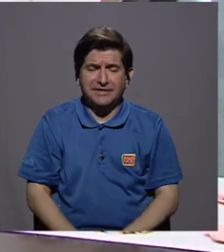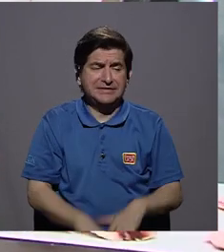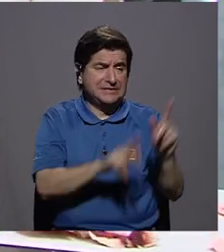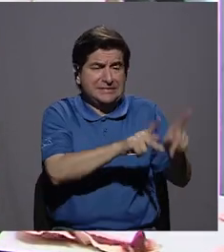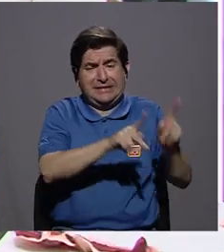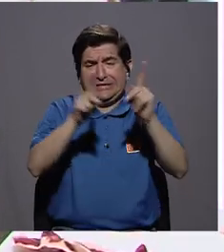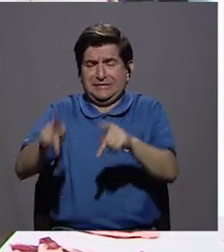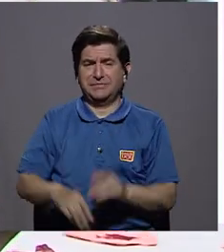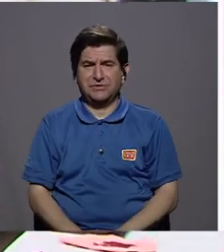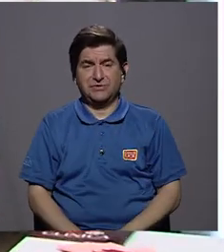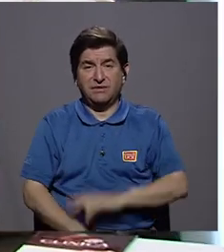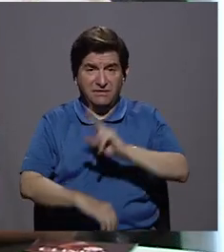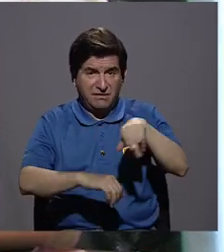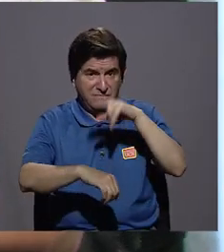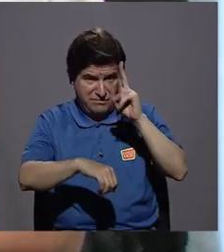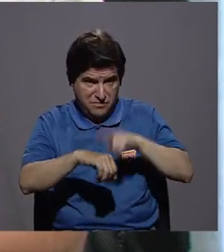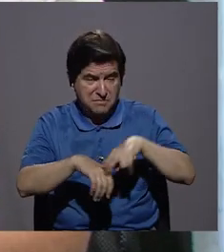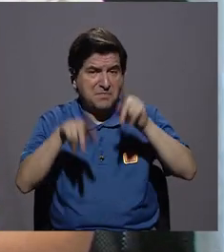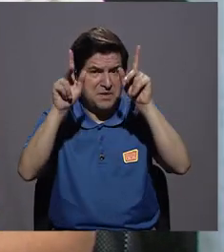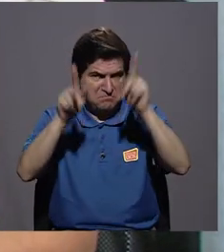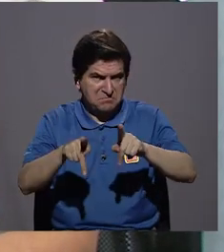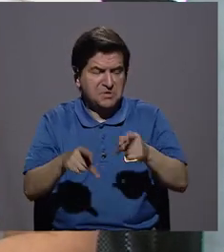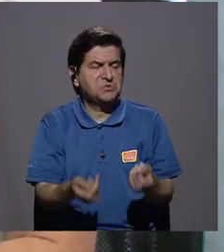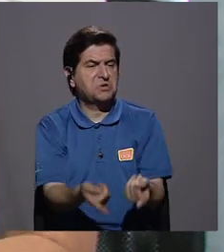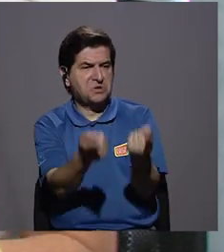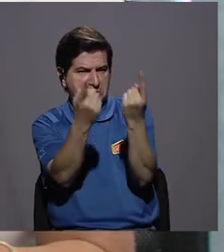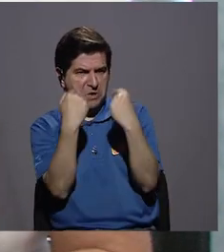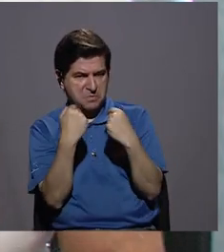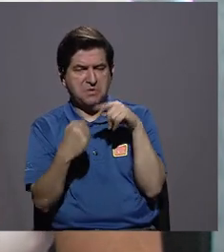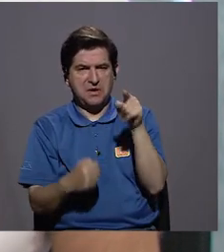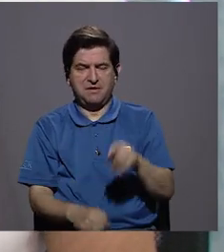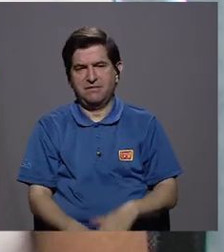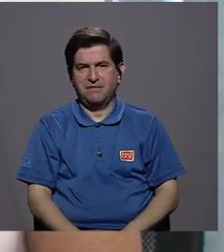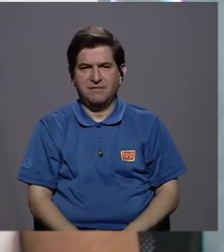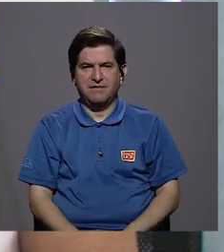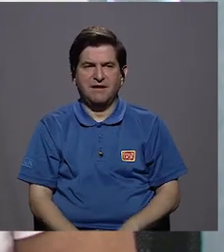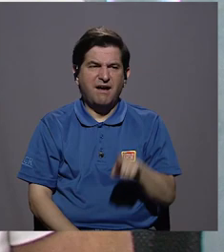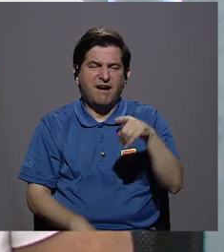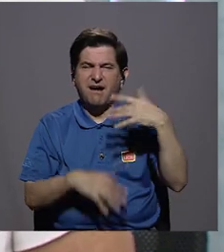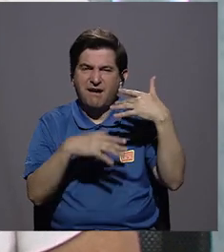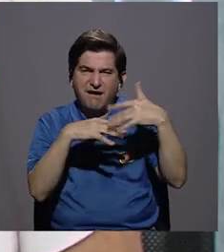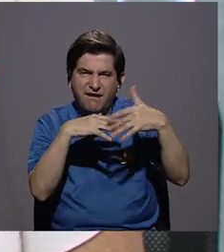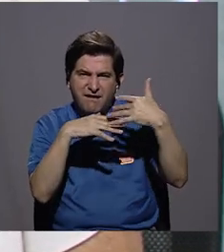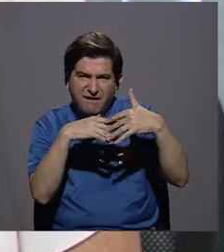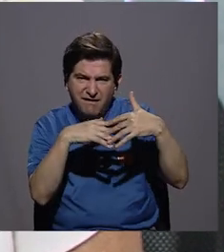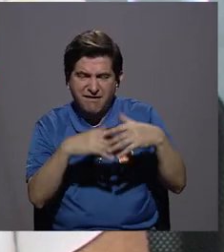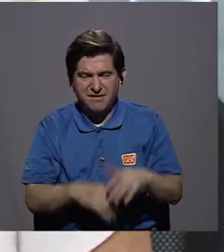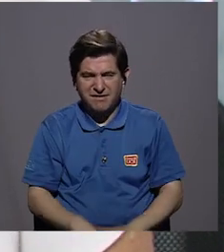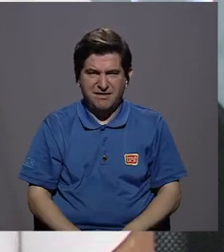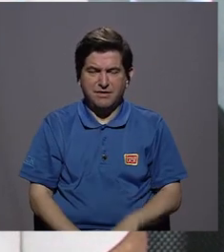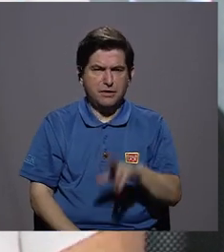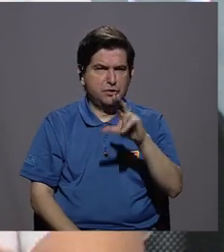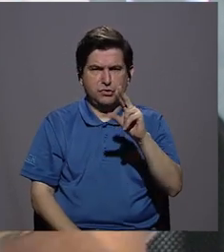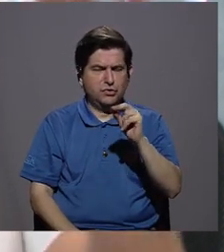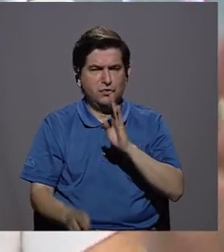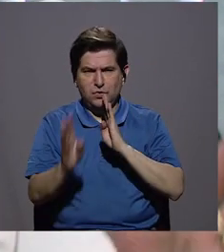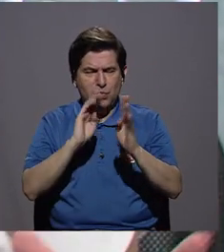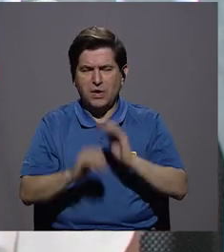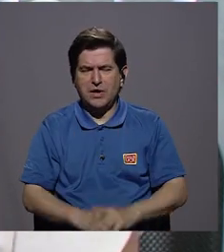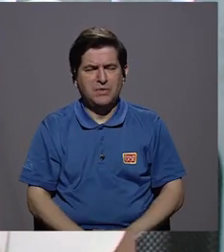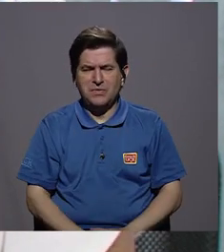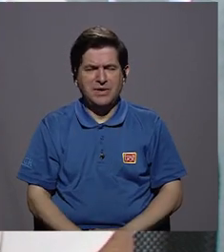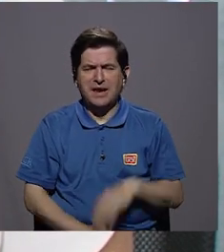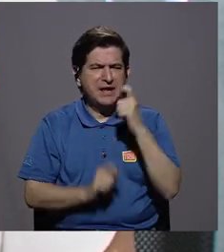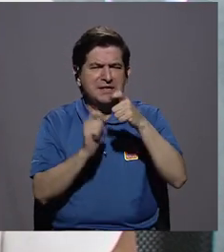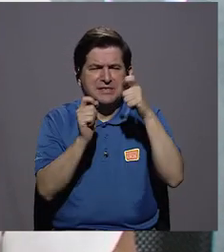los pacientes. usualmente son pacientes que vienen por ser heridas, no hablemos en úlceras, sino heridas